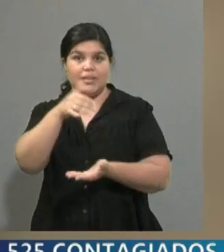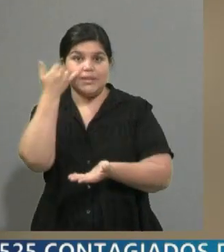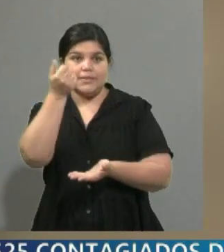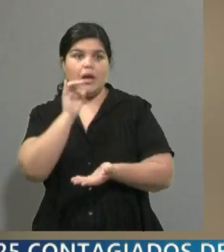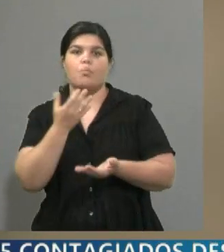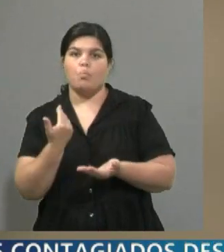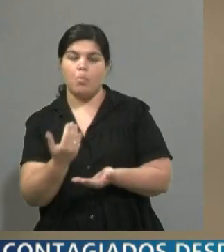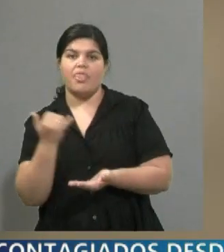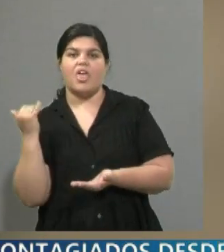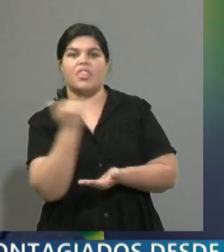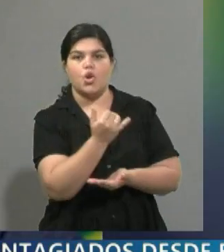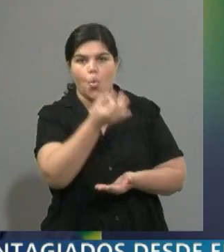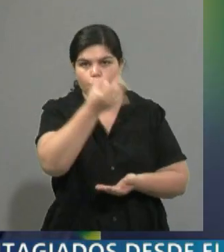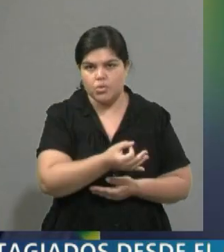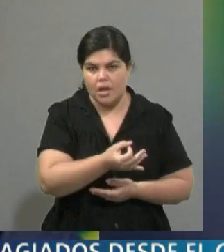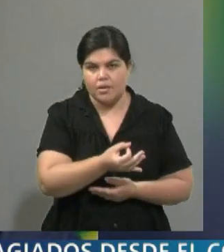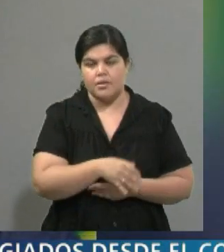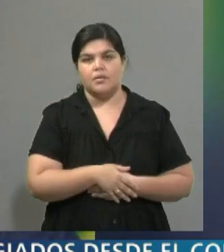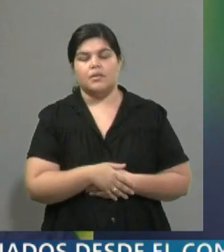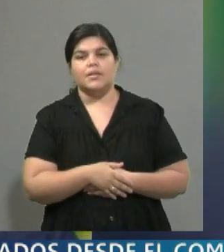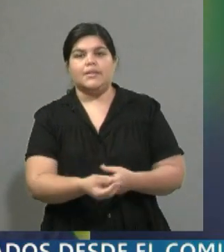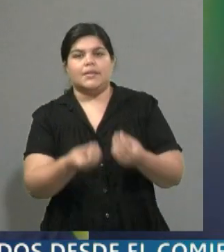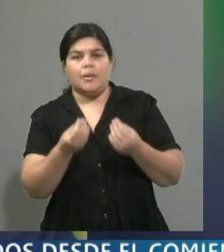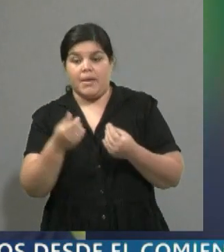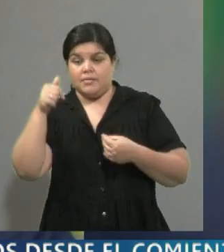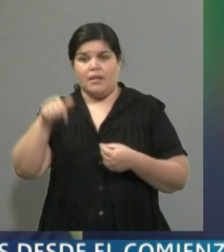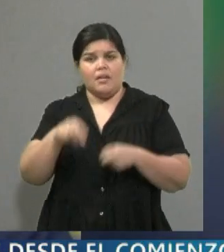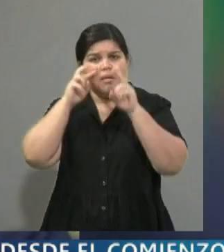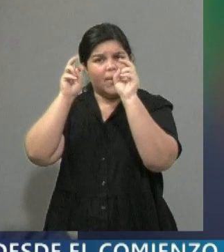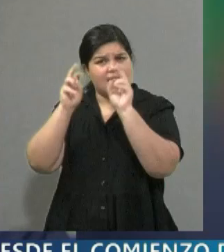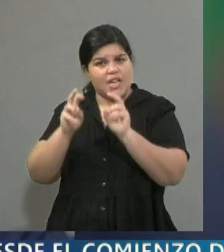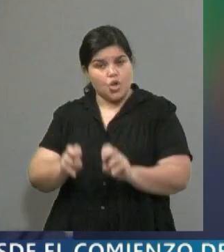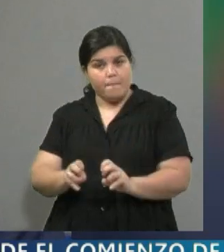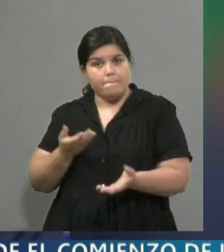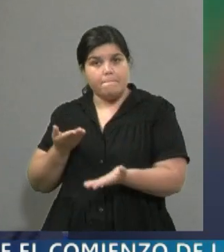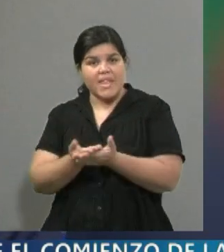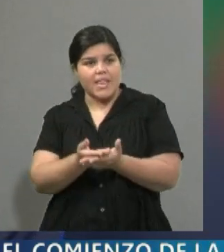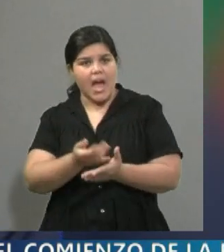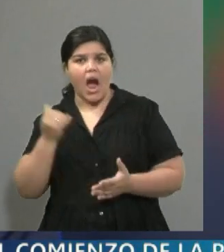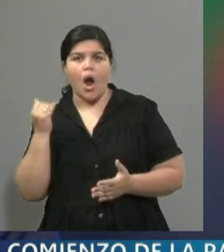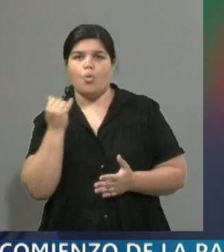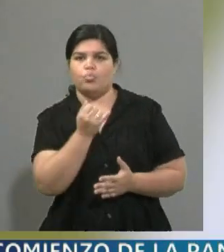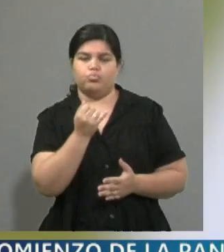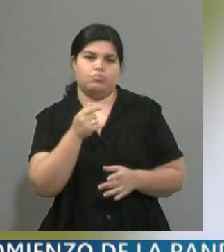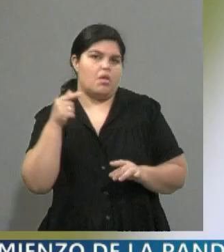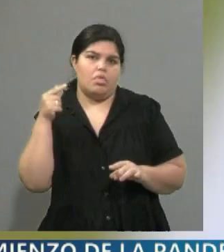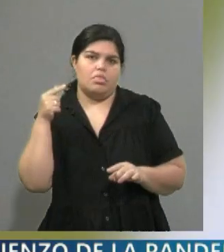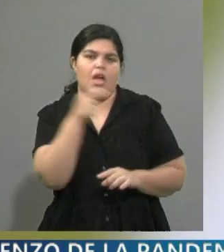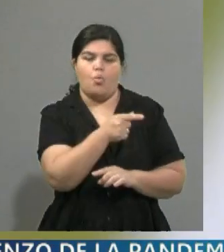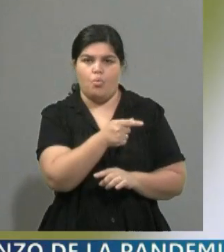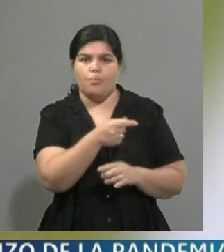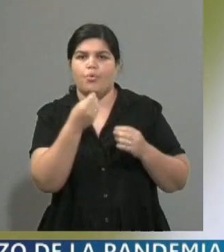la investigación es lo que pide es que se acuse formalmente por nueve delitos. Dentro de esos nueve